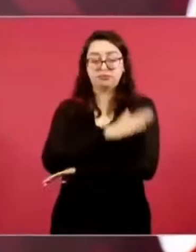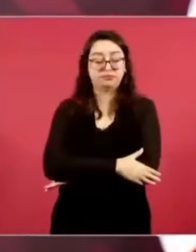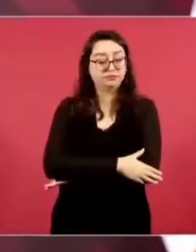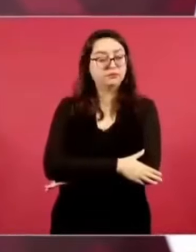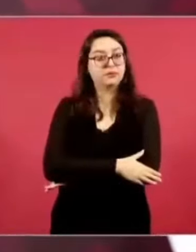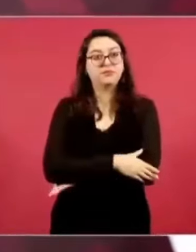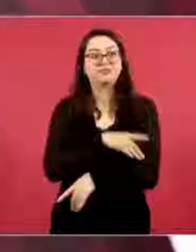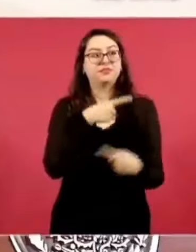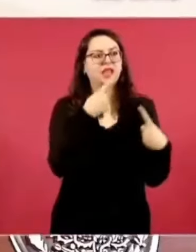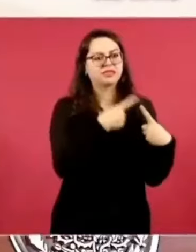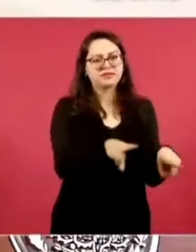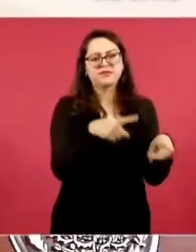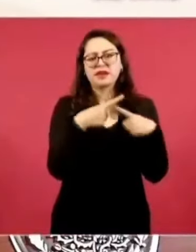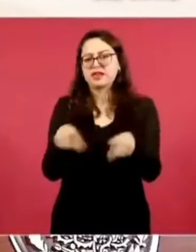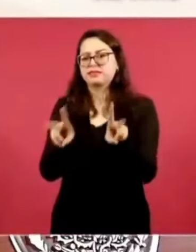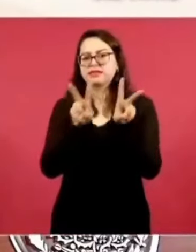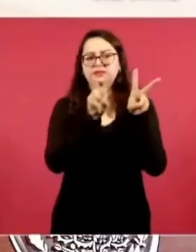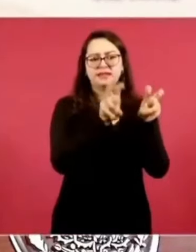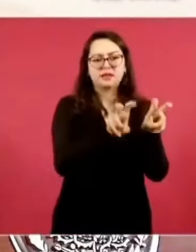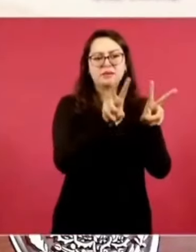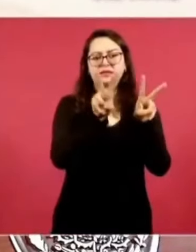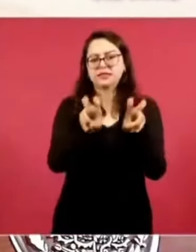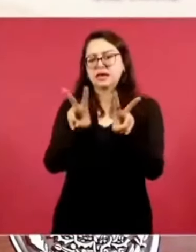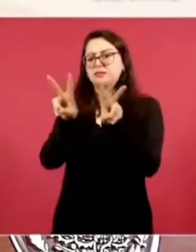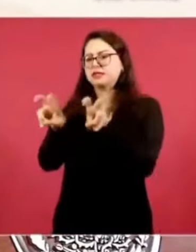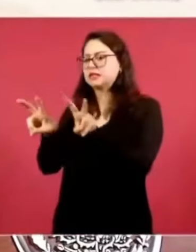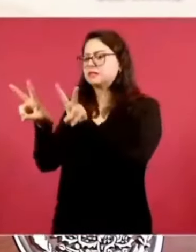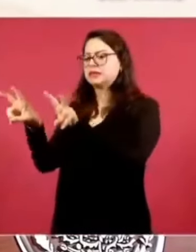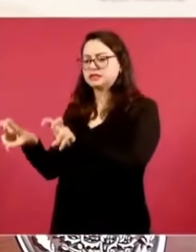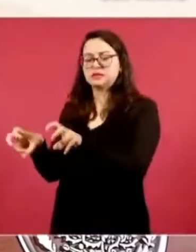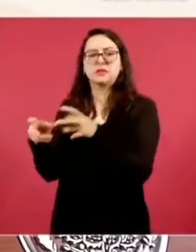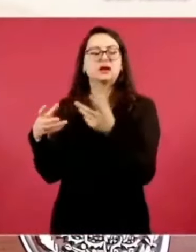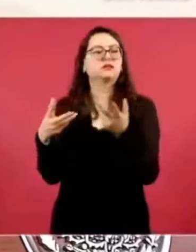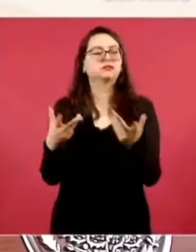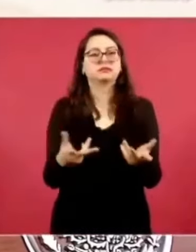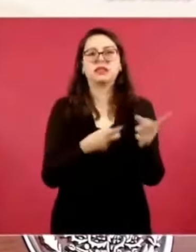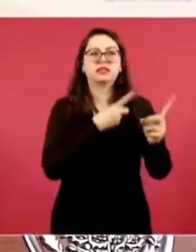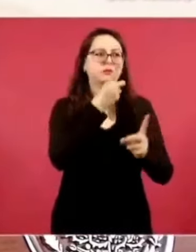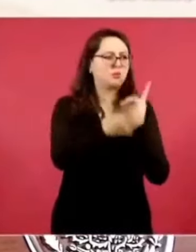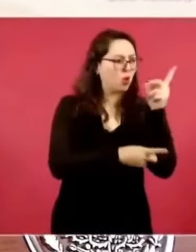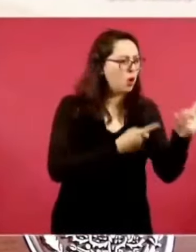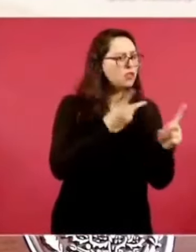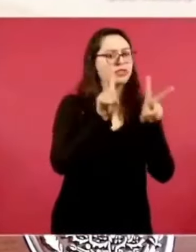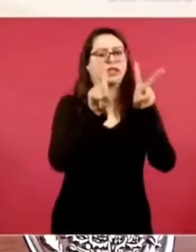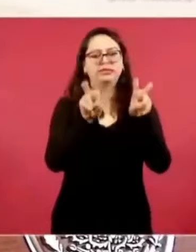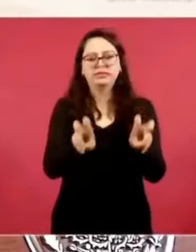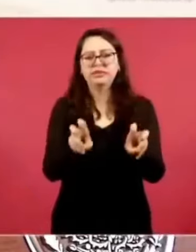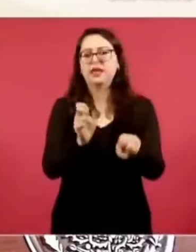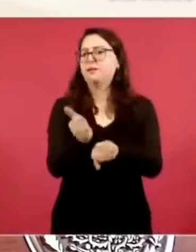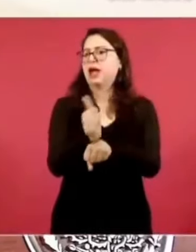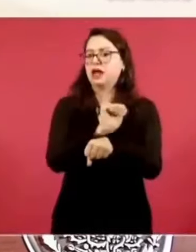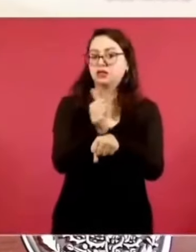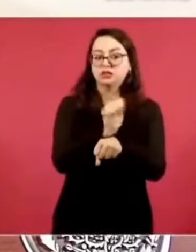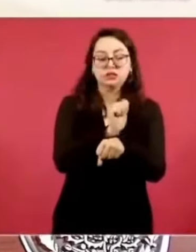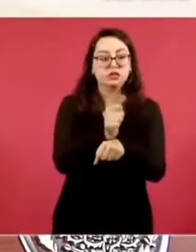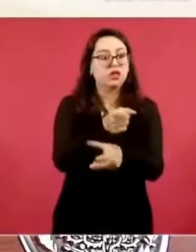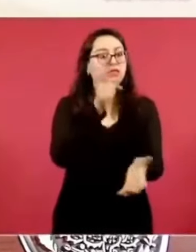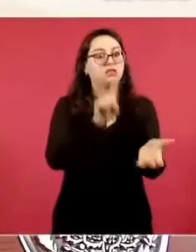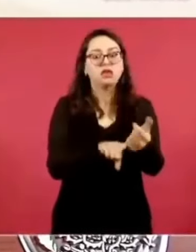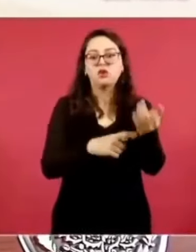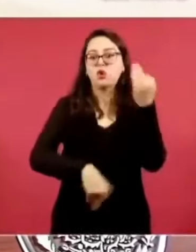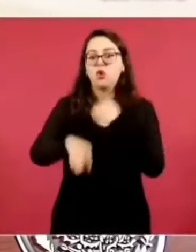ver con los espectáculos, deporte, todos metidos